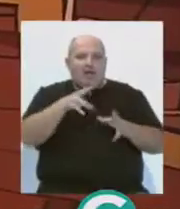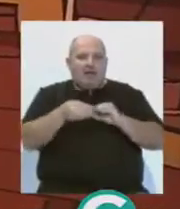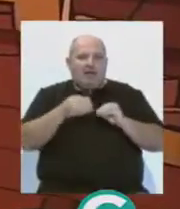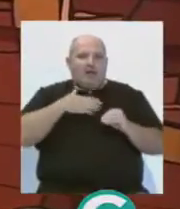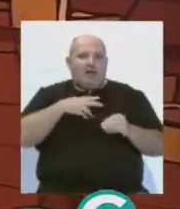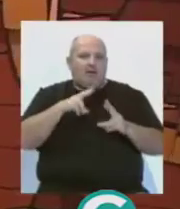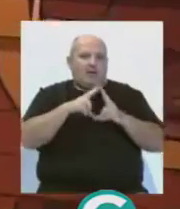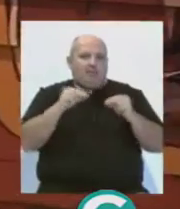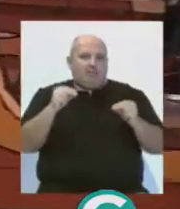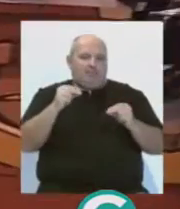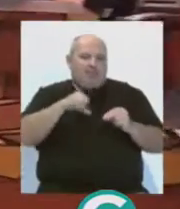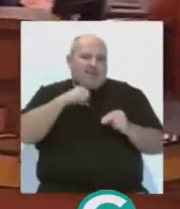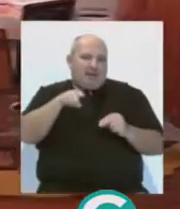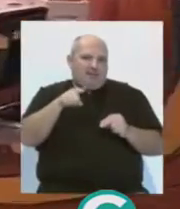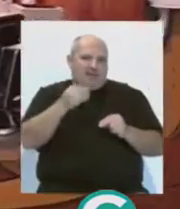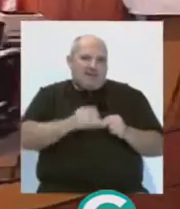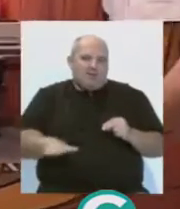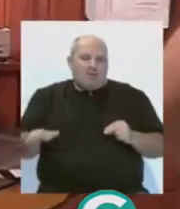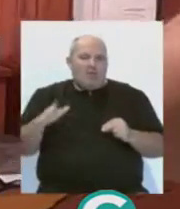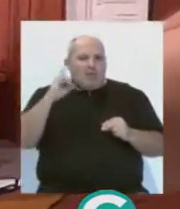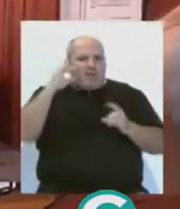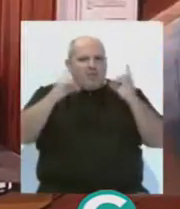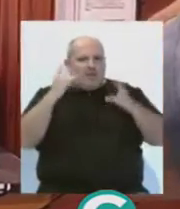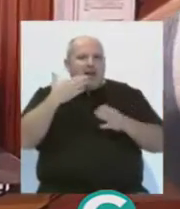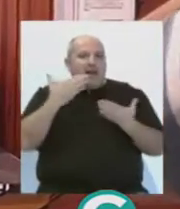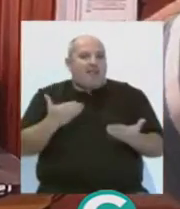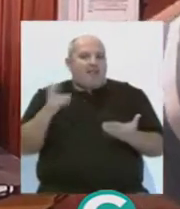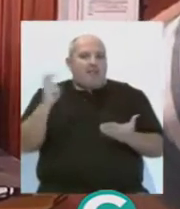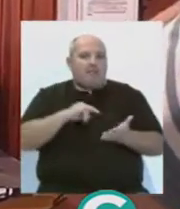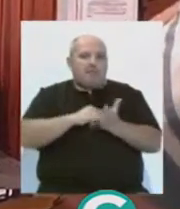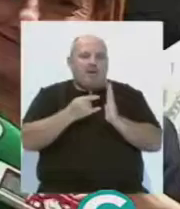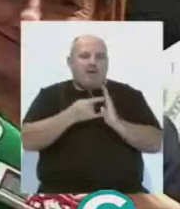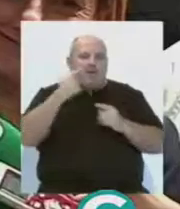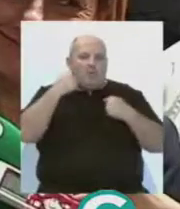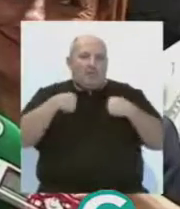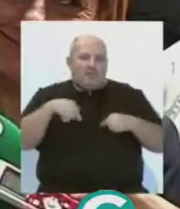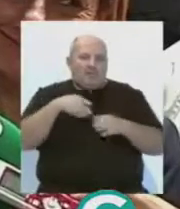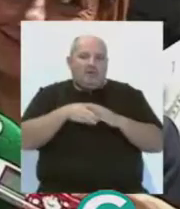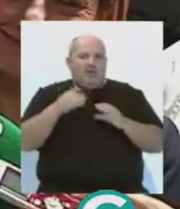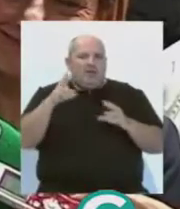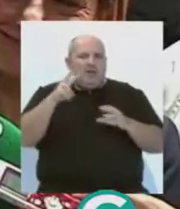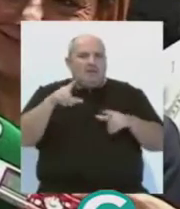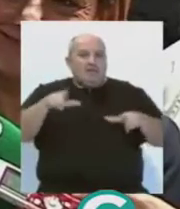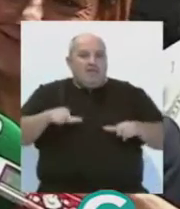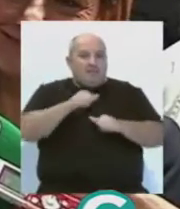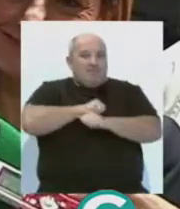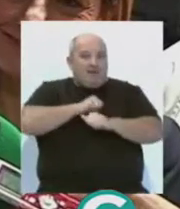Hospital Universitario Puerta del Mar para los niños, una iniciativa que se enmarca en el plan de humanización del centro. En sala de espera,